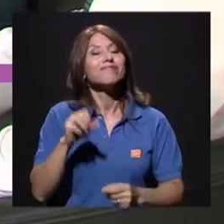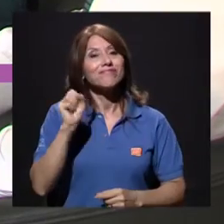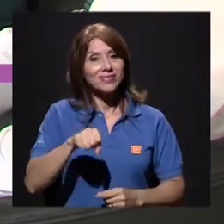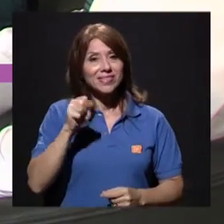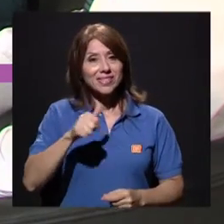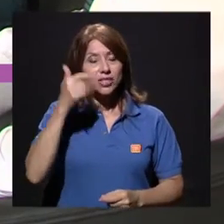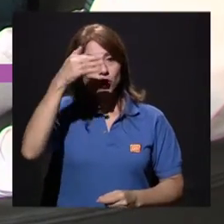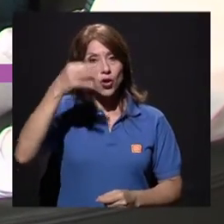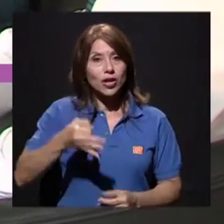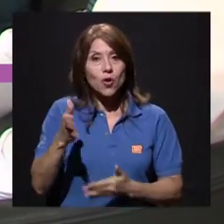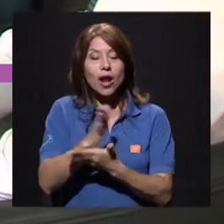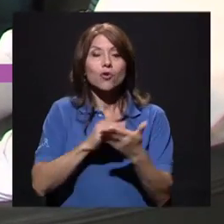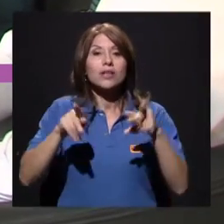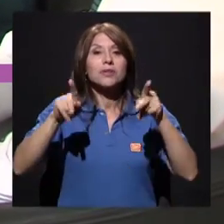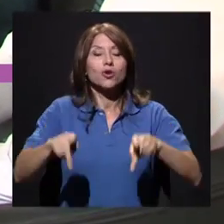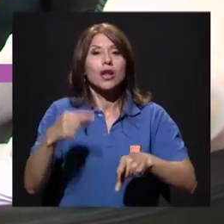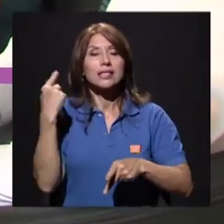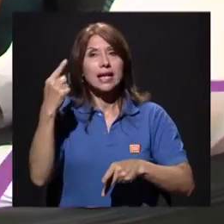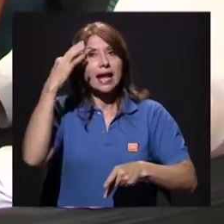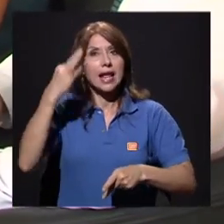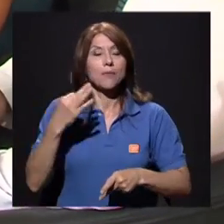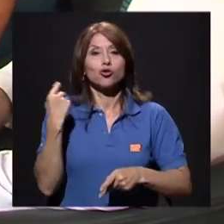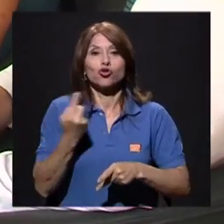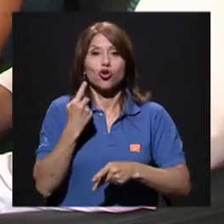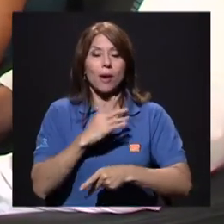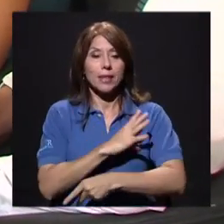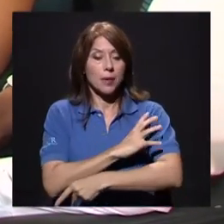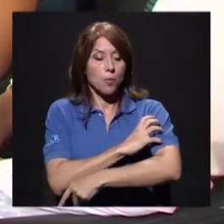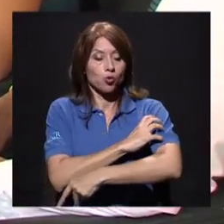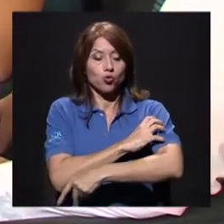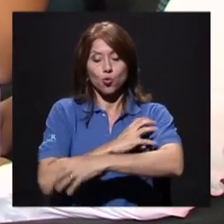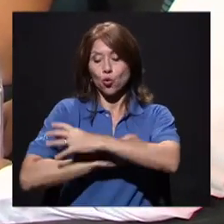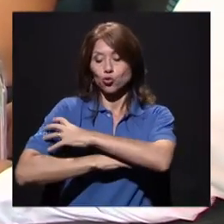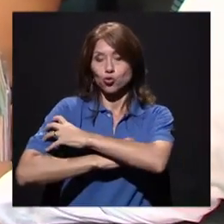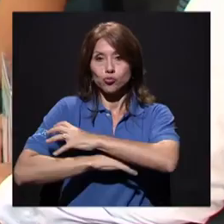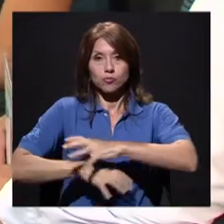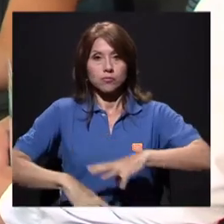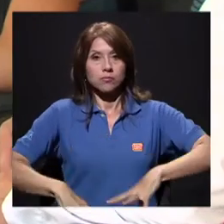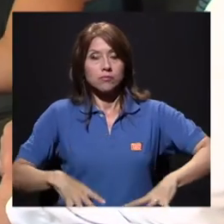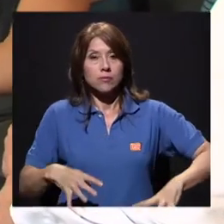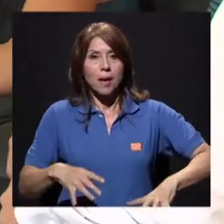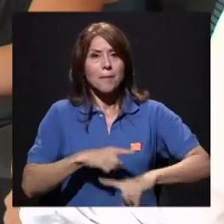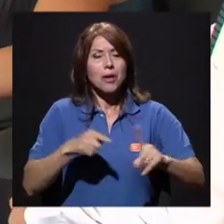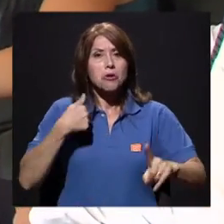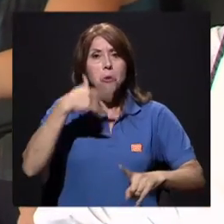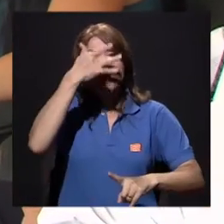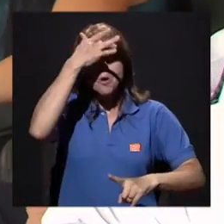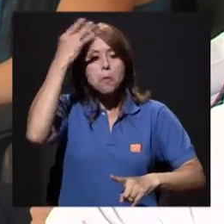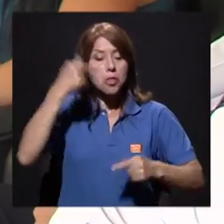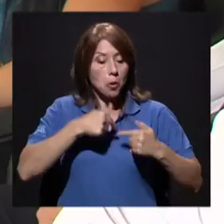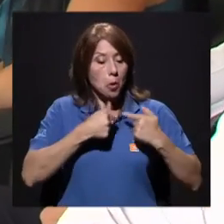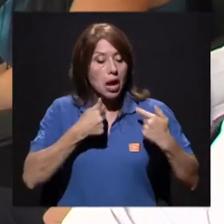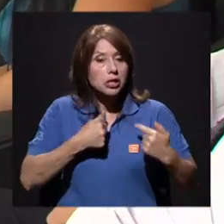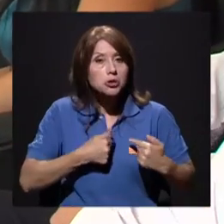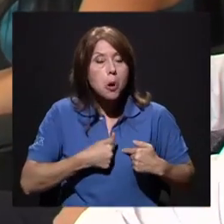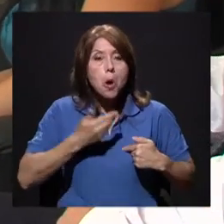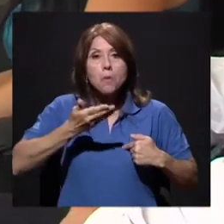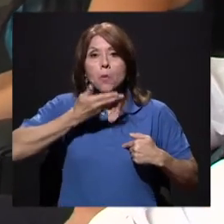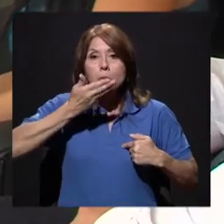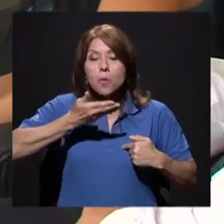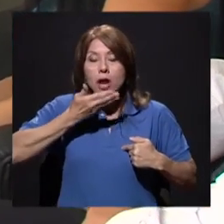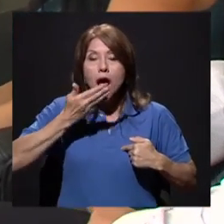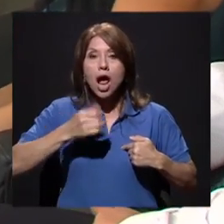algunas personas que solo los músculos. Y me olvido de la parte cardiopulmonar, cardiorespiratoria, el corazón.